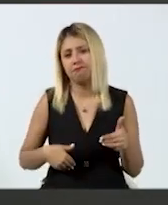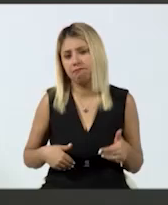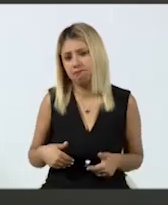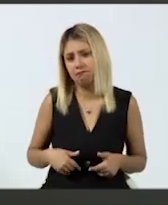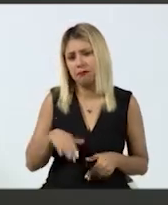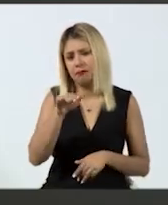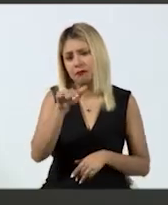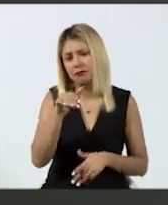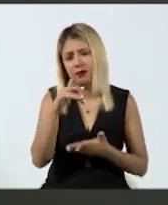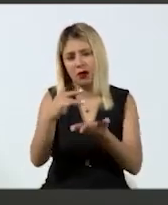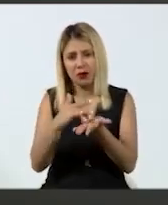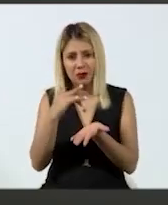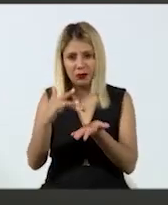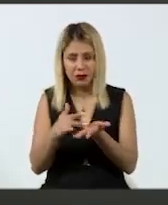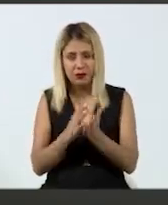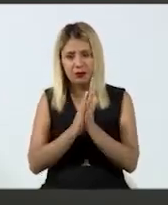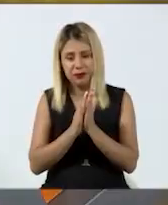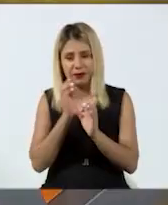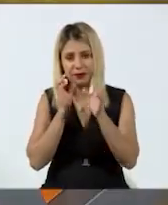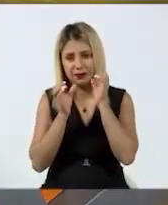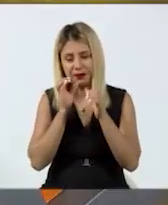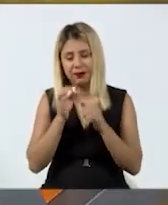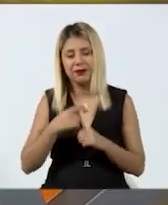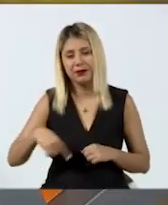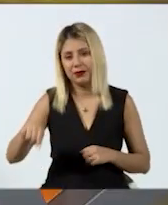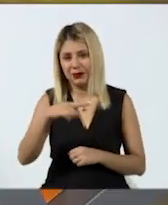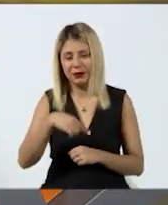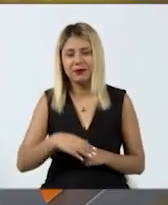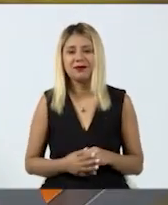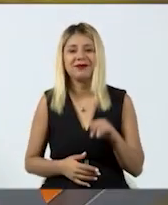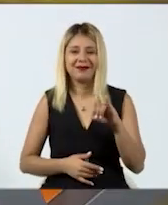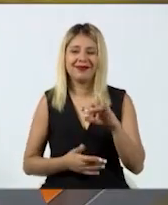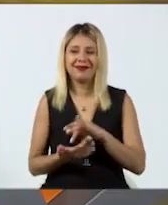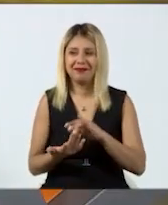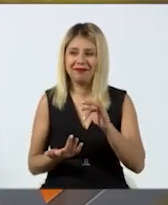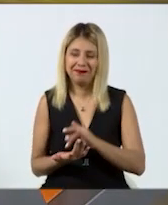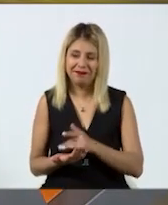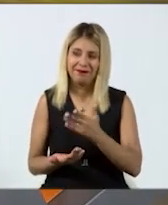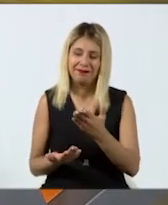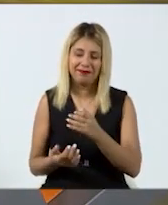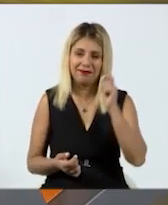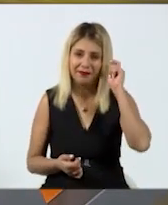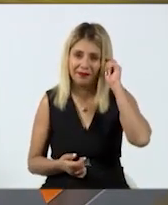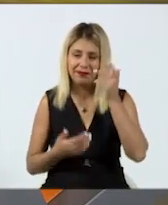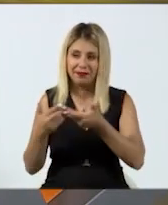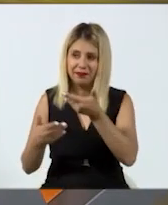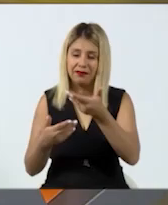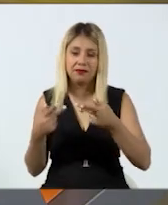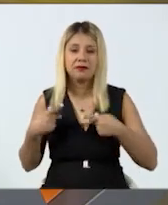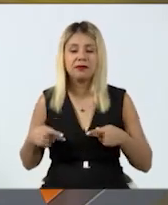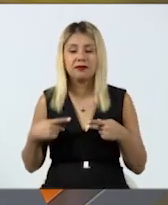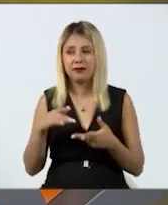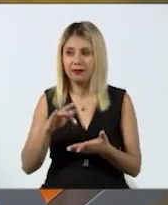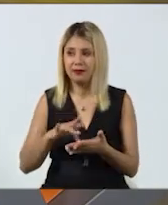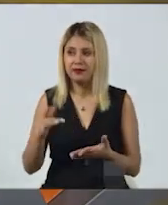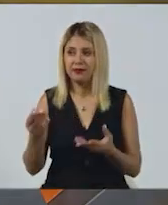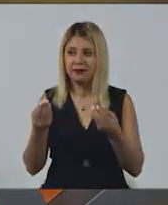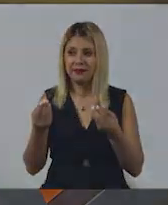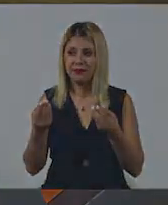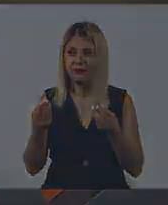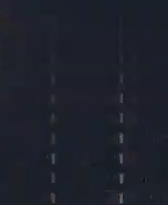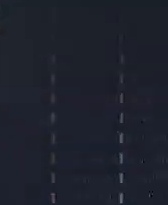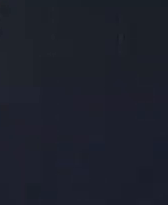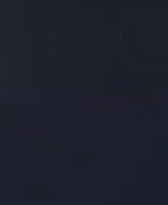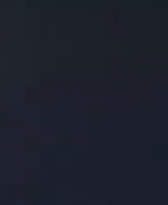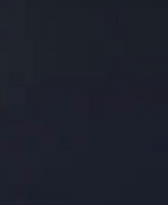nos apoyen a hacer la comunicación a la población. Nada de eso, para eso estamos, para servir también a los ciudadanos. Gracias. Buen fin semana. Gracias.